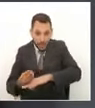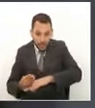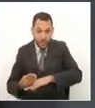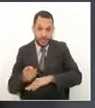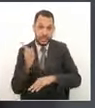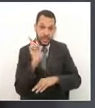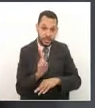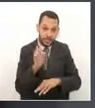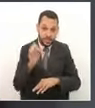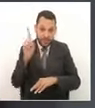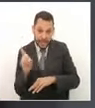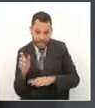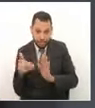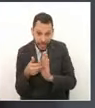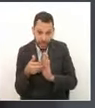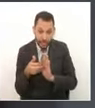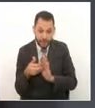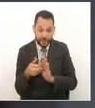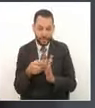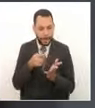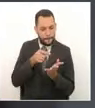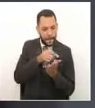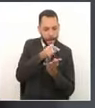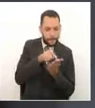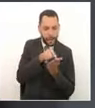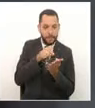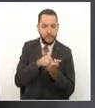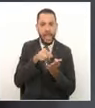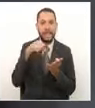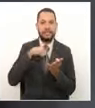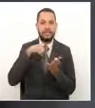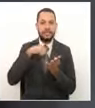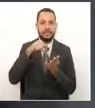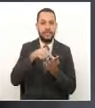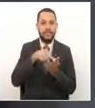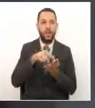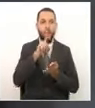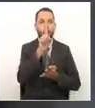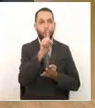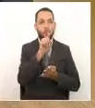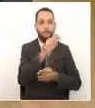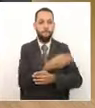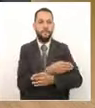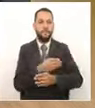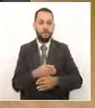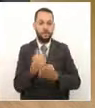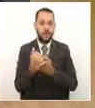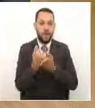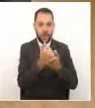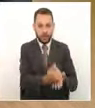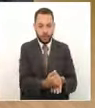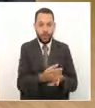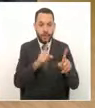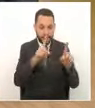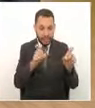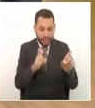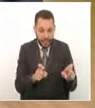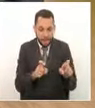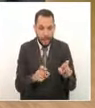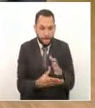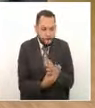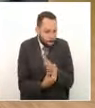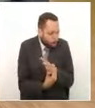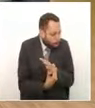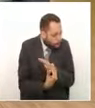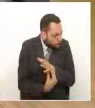nuestro secretario de Hacienda, esta línea tiene un billón setecientos. Es a propósito de la presencia del COVID, digamos que hubo un